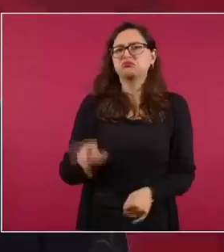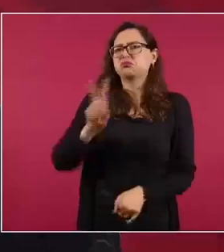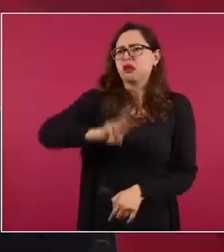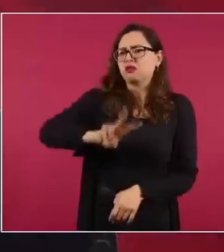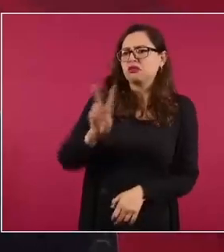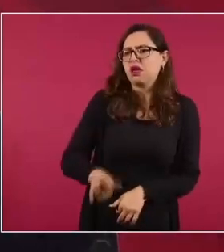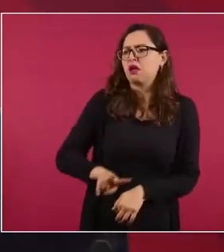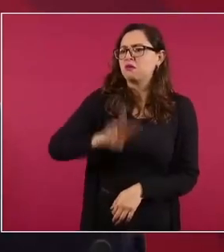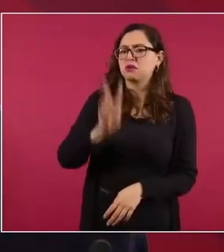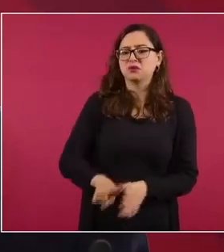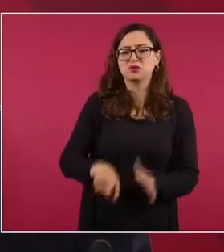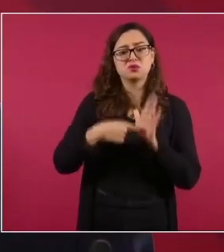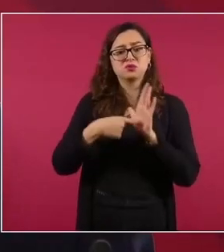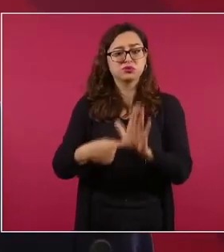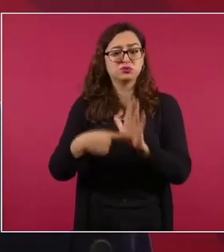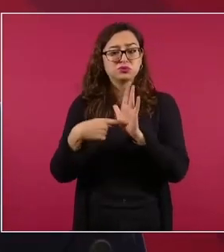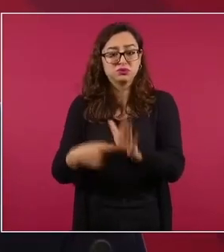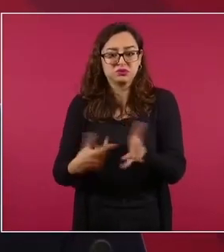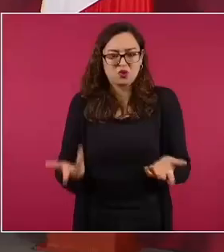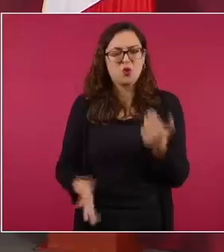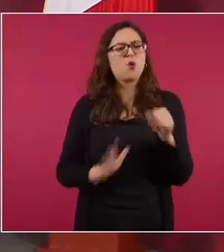pues ¿qué problema puede uno tener?